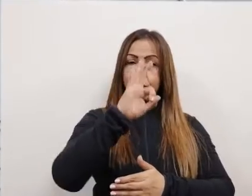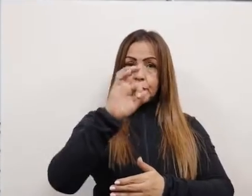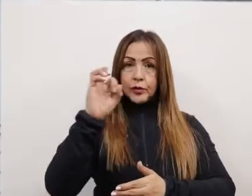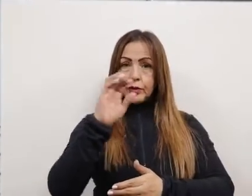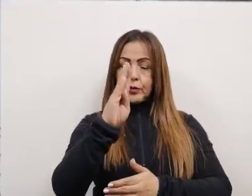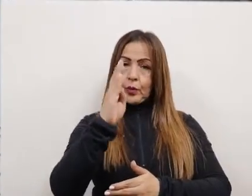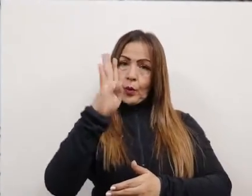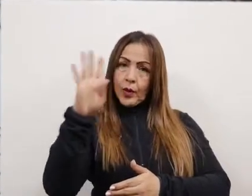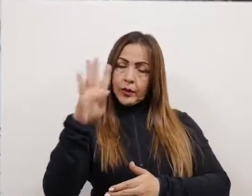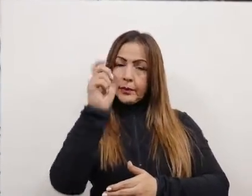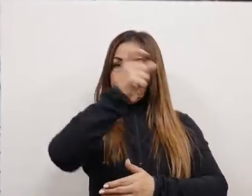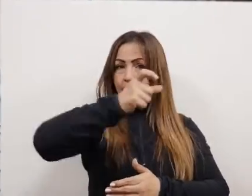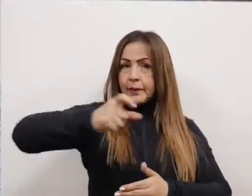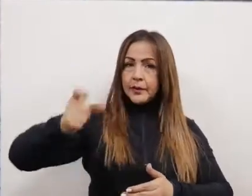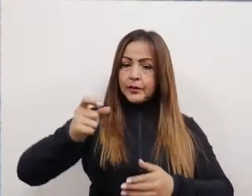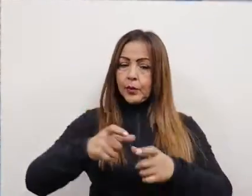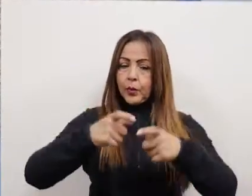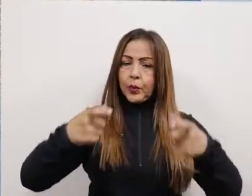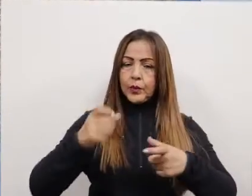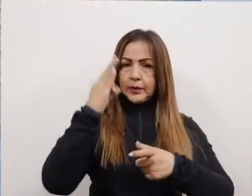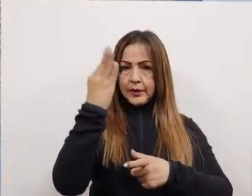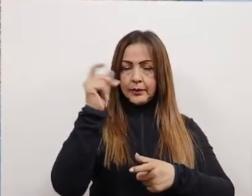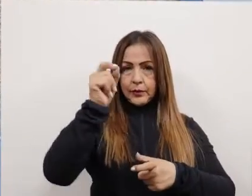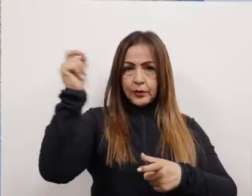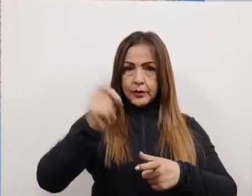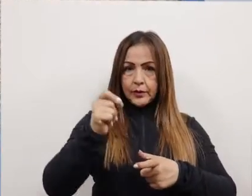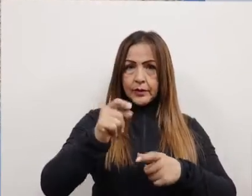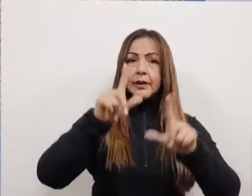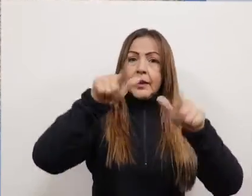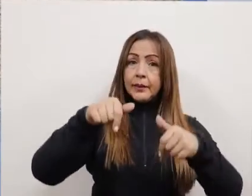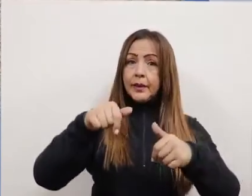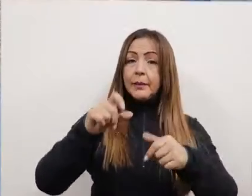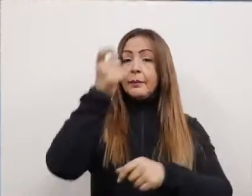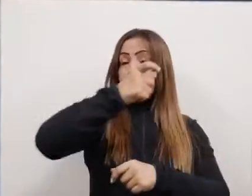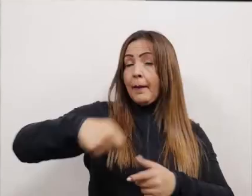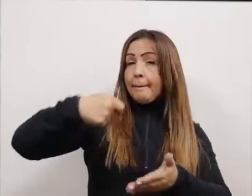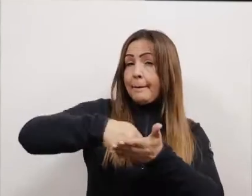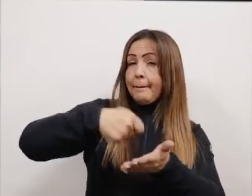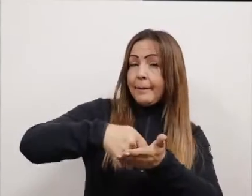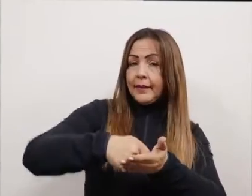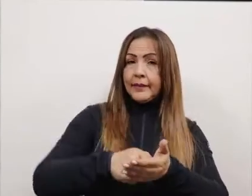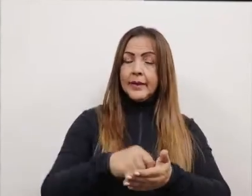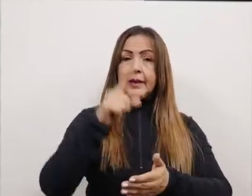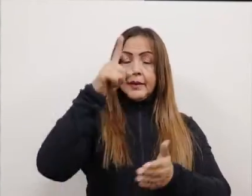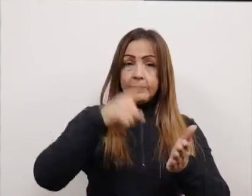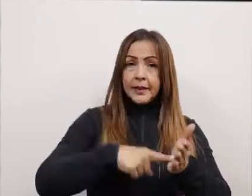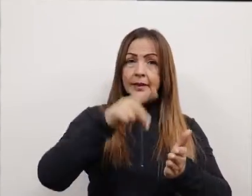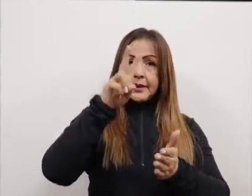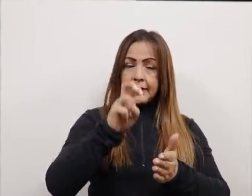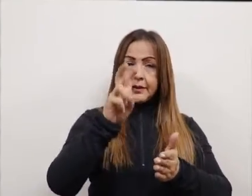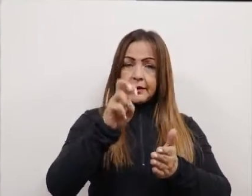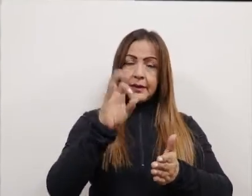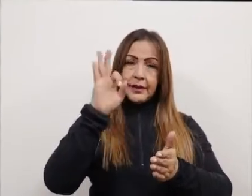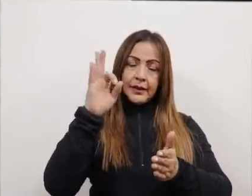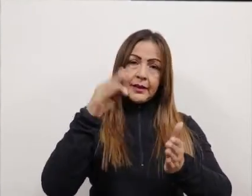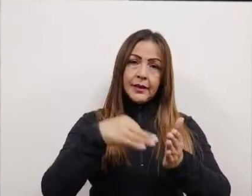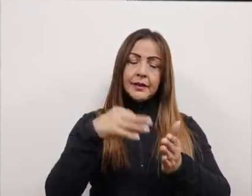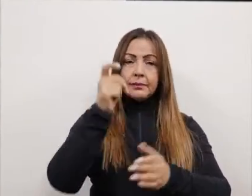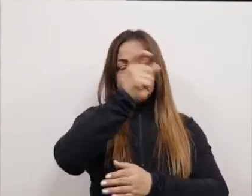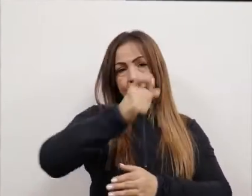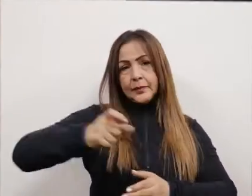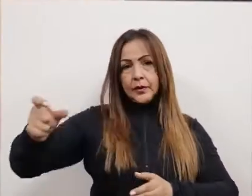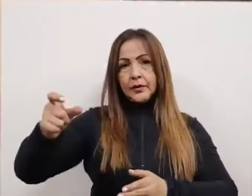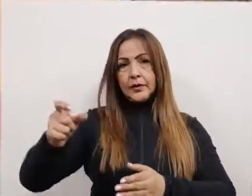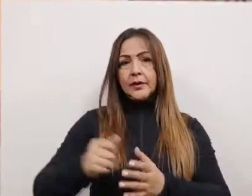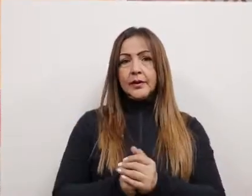118.804 usuarios, teniendo un incremento del 3%. Asimismo, en el régimen subsidiado contamos con 27.773